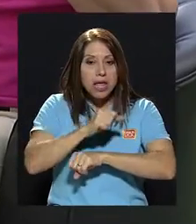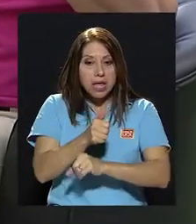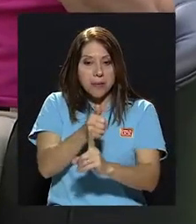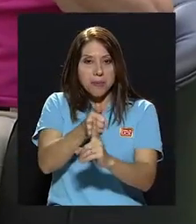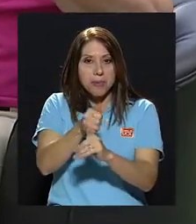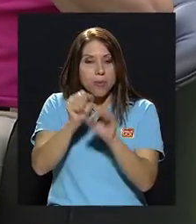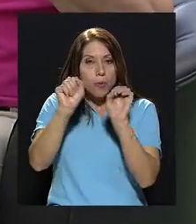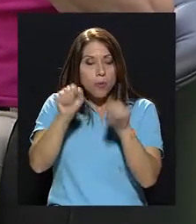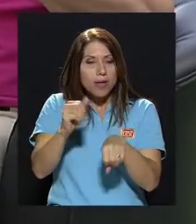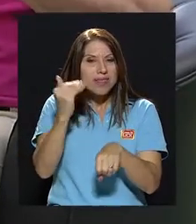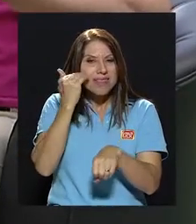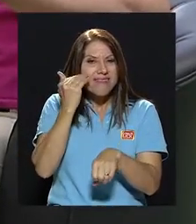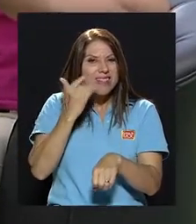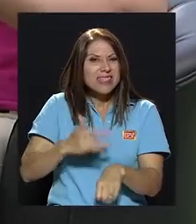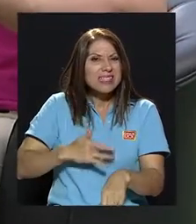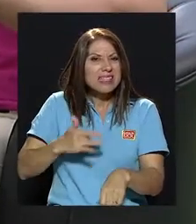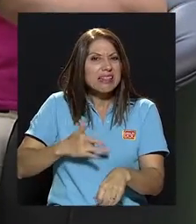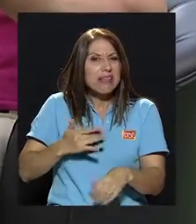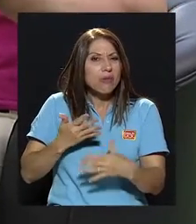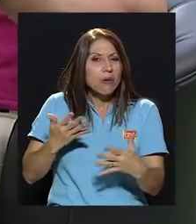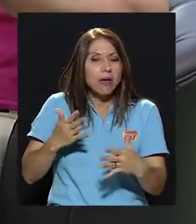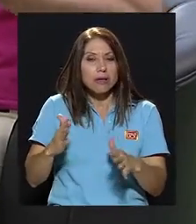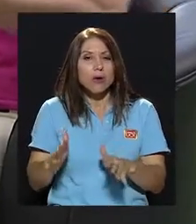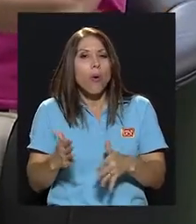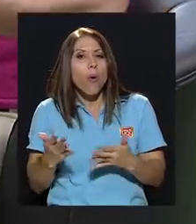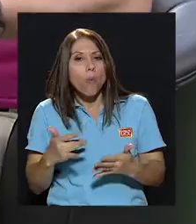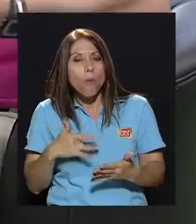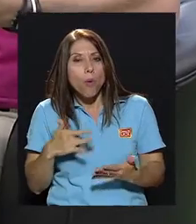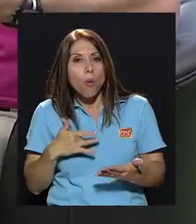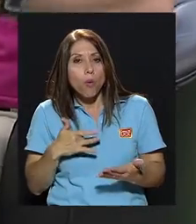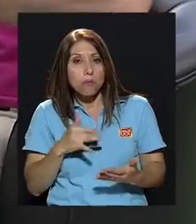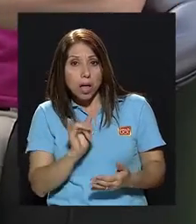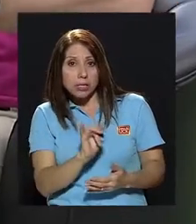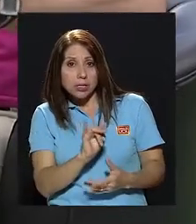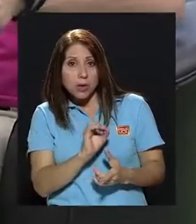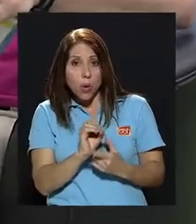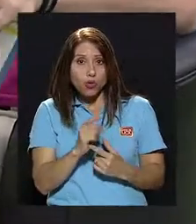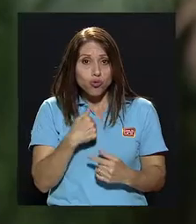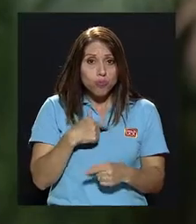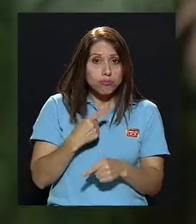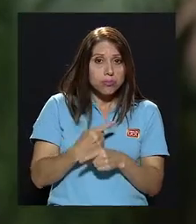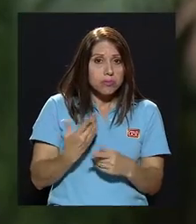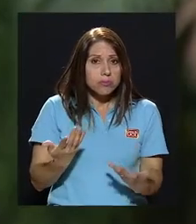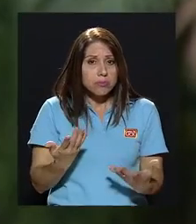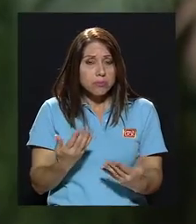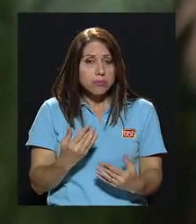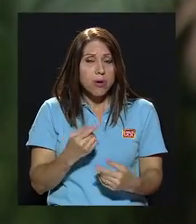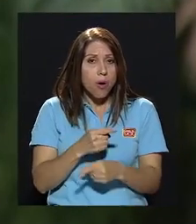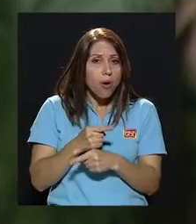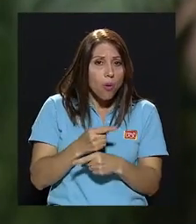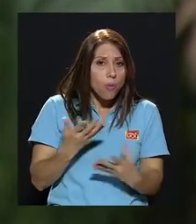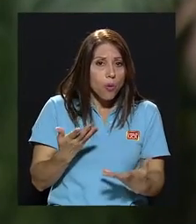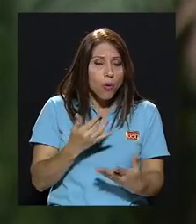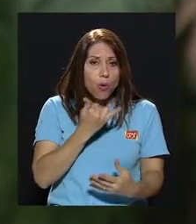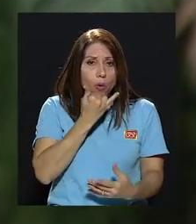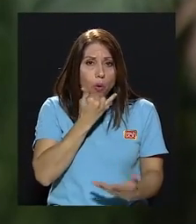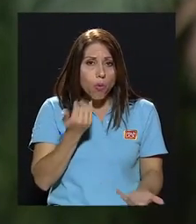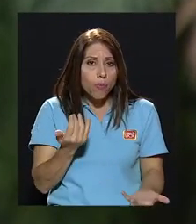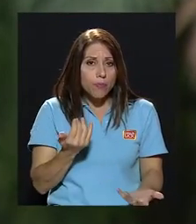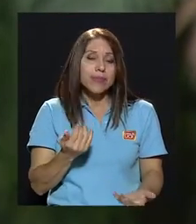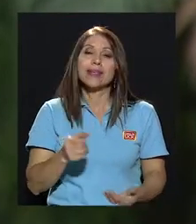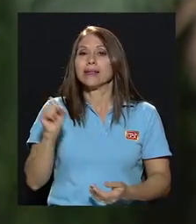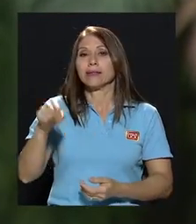pueda él definir qué está sintiendo y cómo lo está sintiendo. ¿Es así o me equivoco? Totalmente. Incluso el